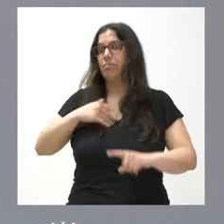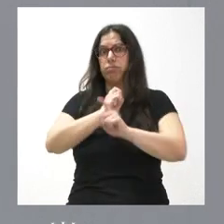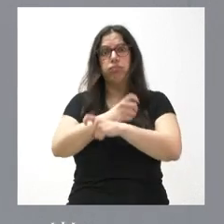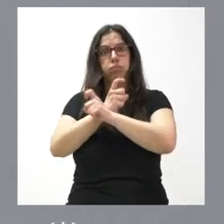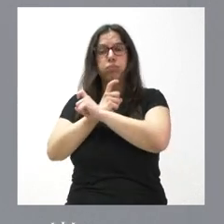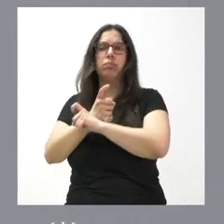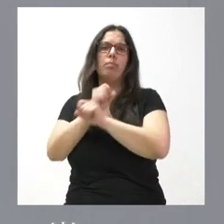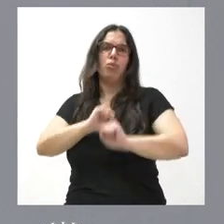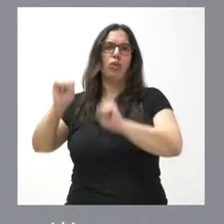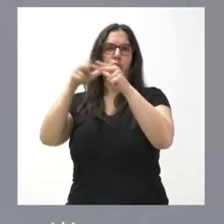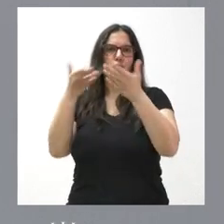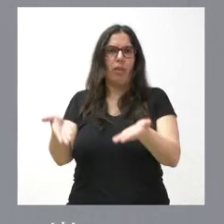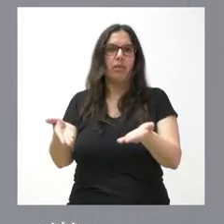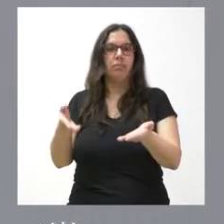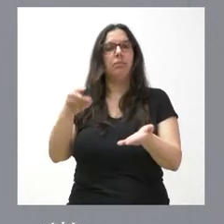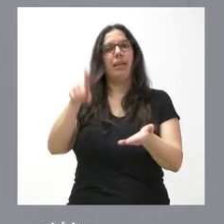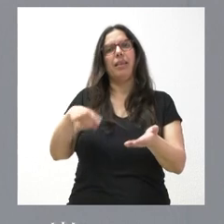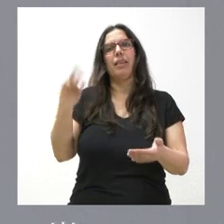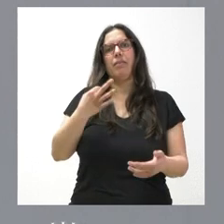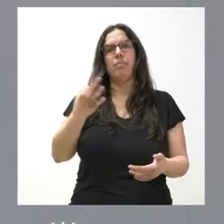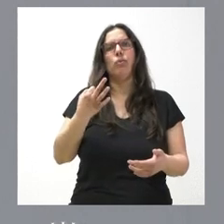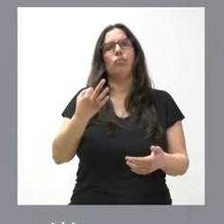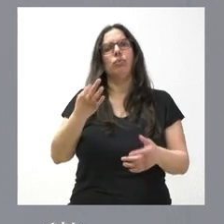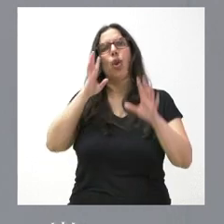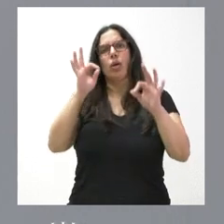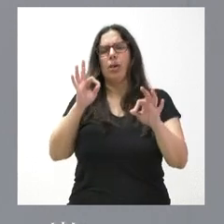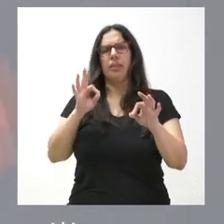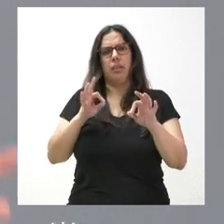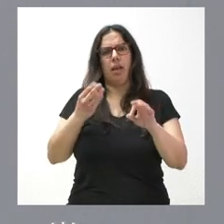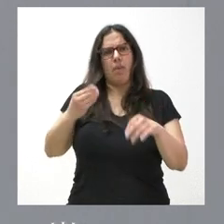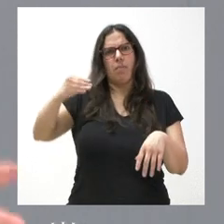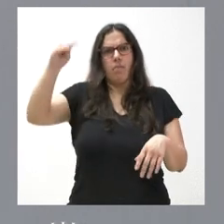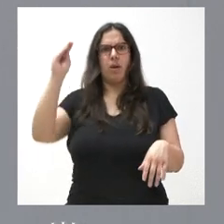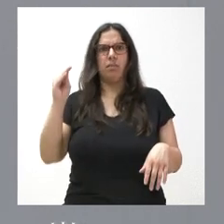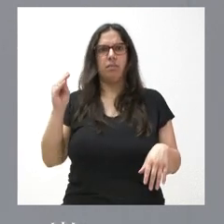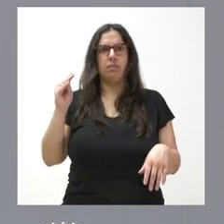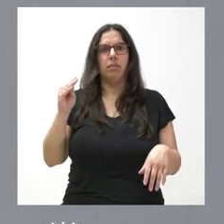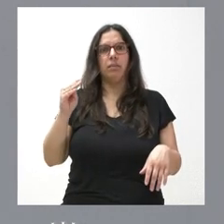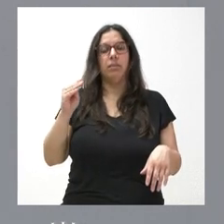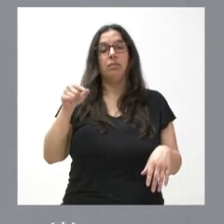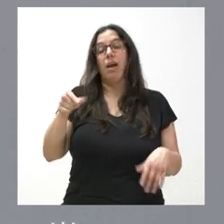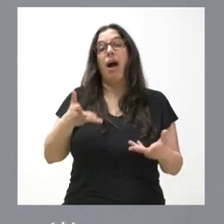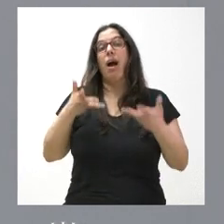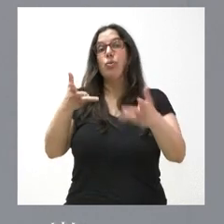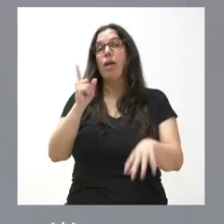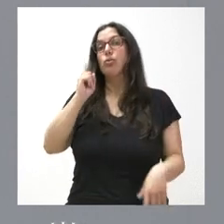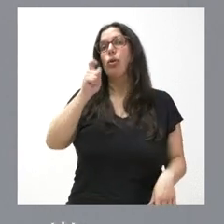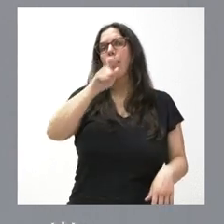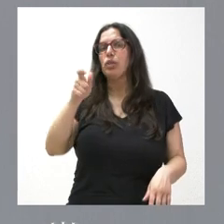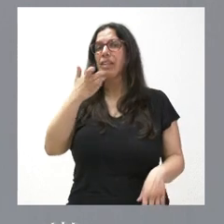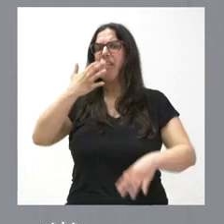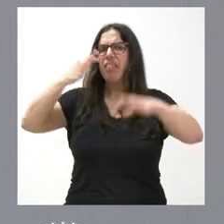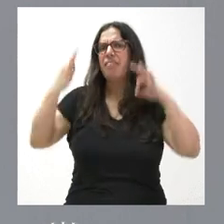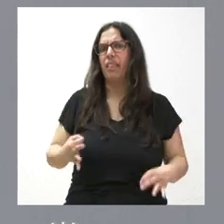no pueden acceder a él. Y ahí tenemos que ser, lógicamente, muy ambiciosos. Solo reciben este tipo de ayudas las personas que realmente lo